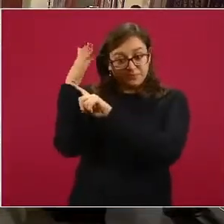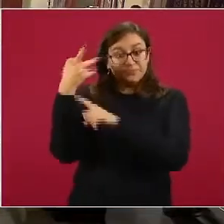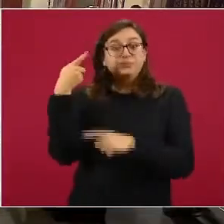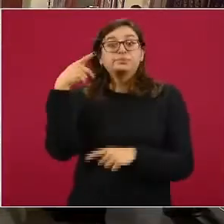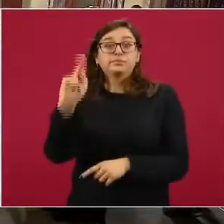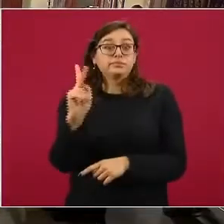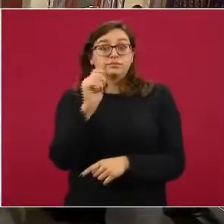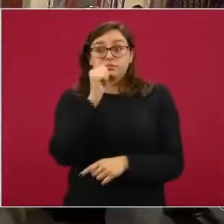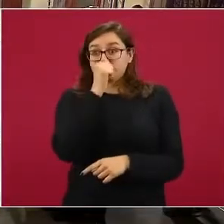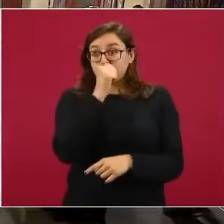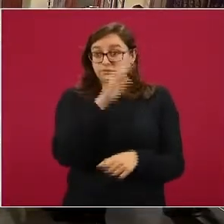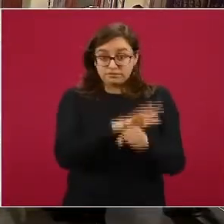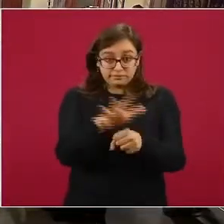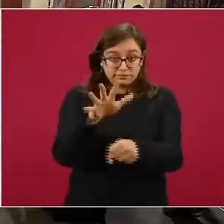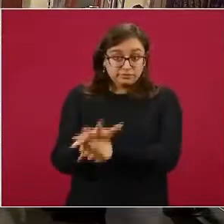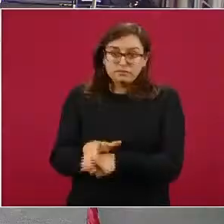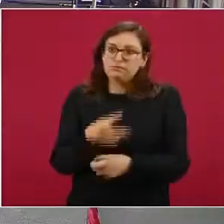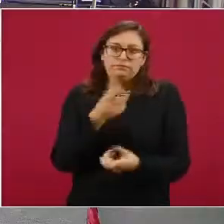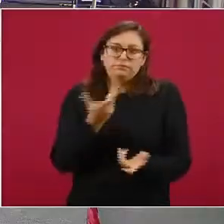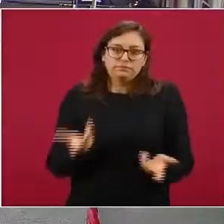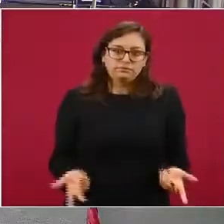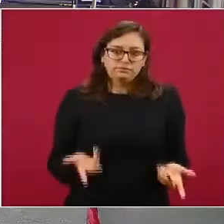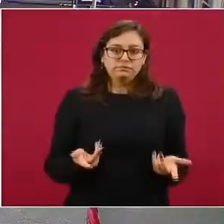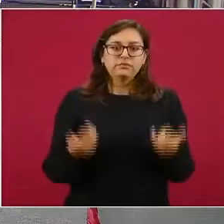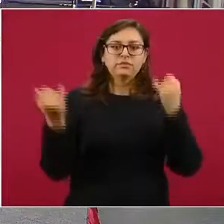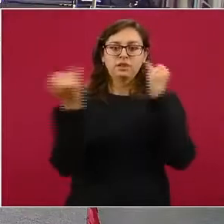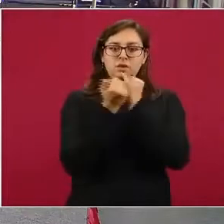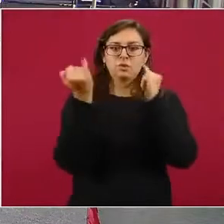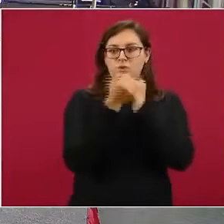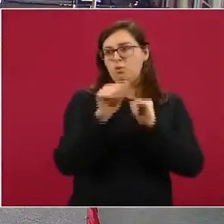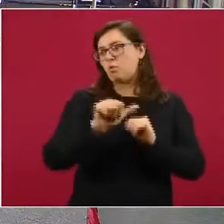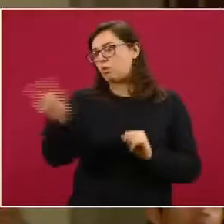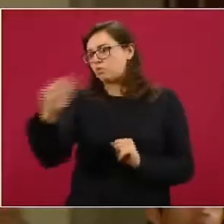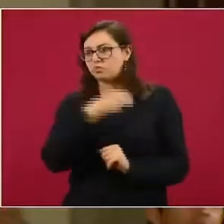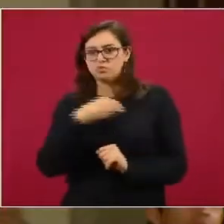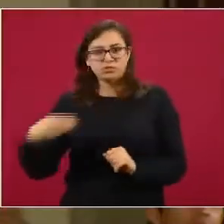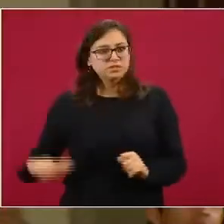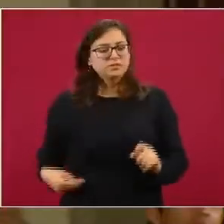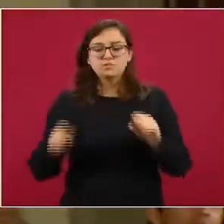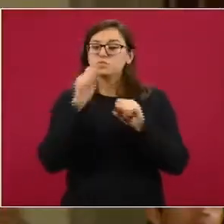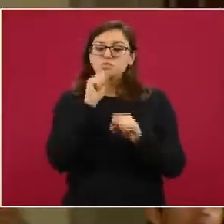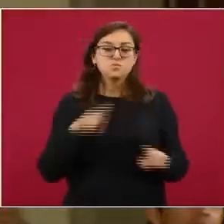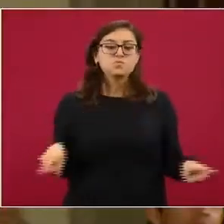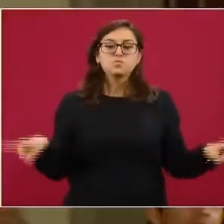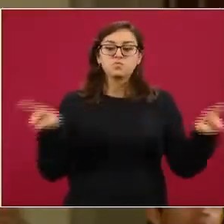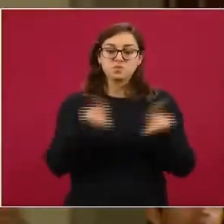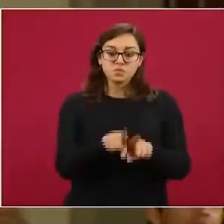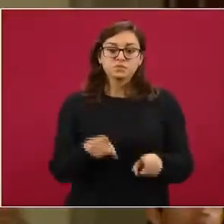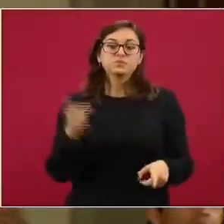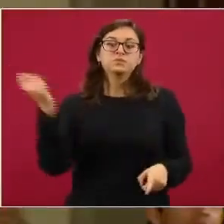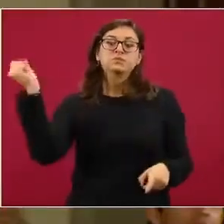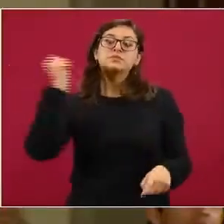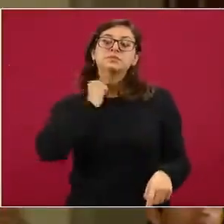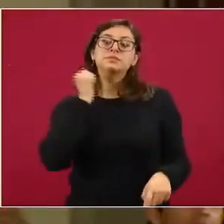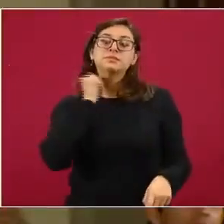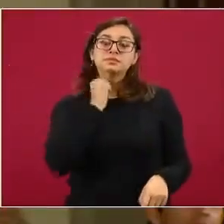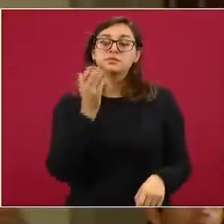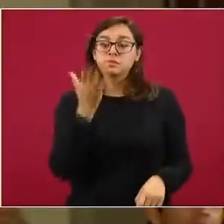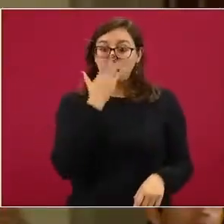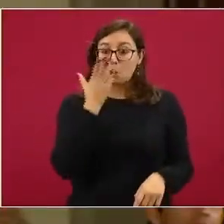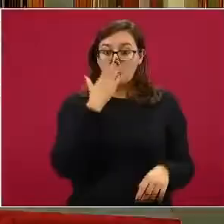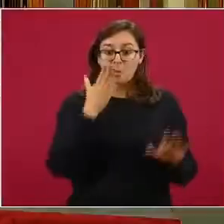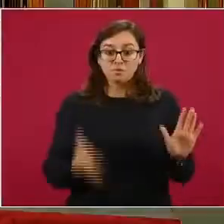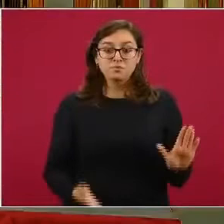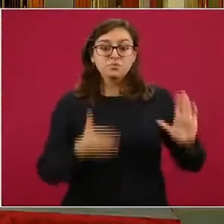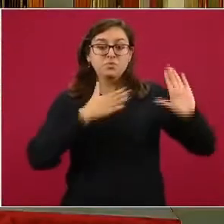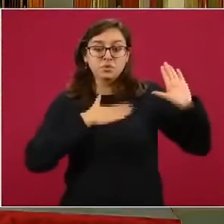suficiente. Hay una situación muy similar en Ures, en donde la senadora de Sonora prometió que